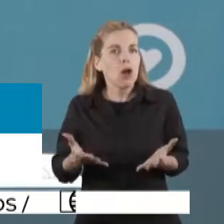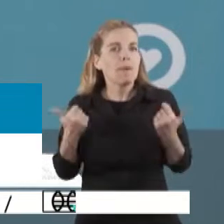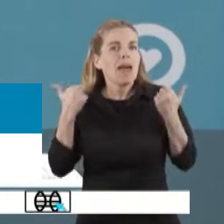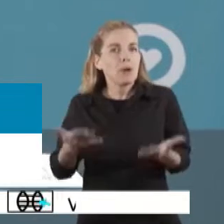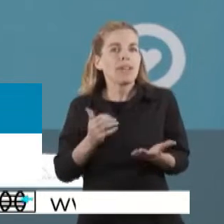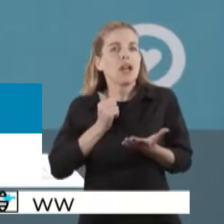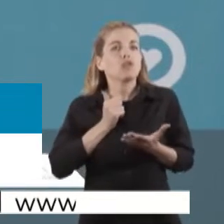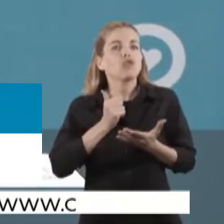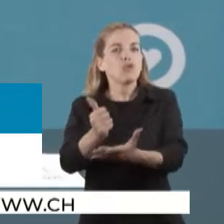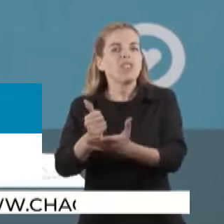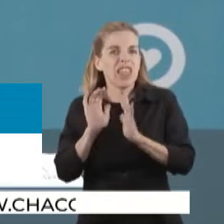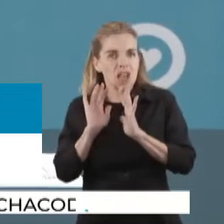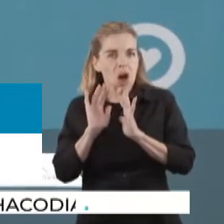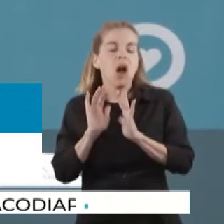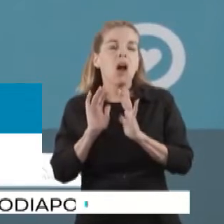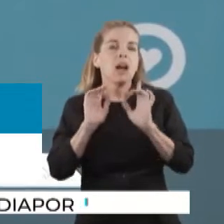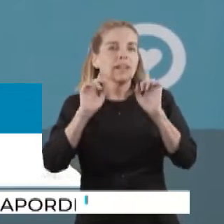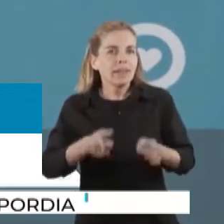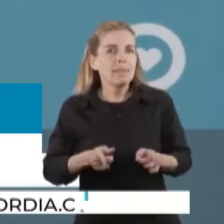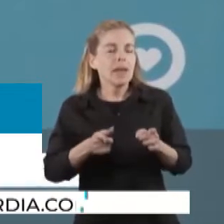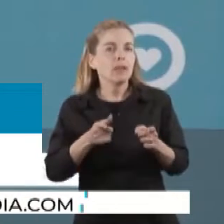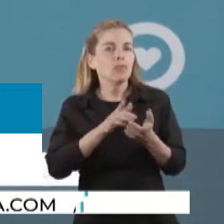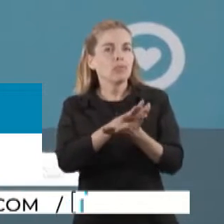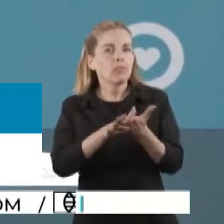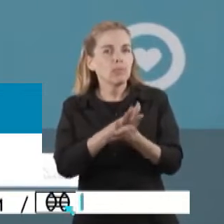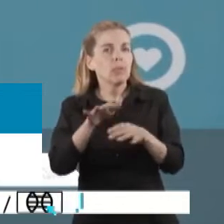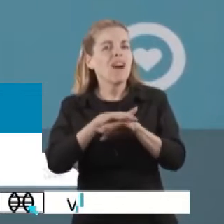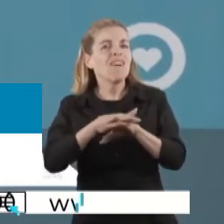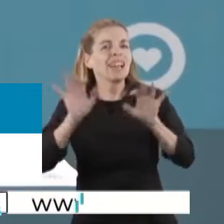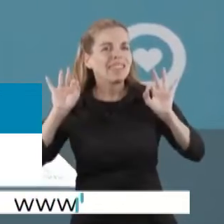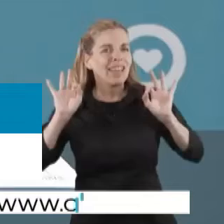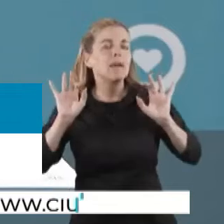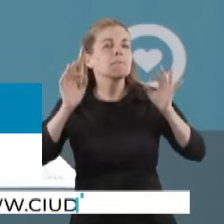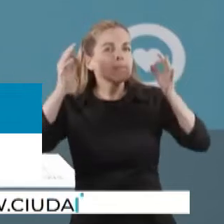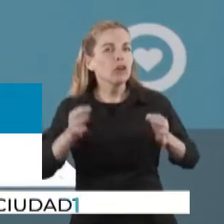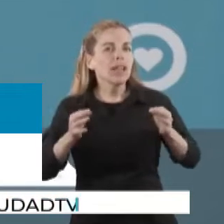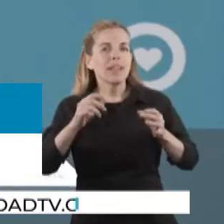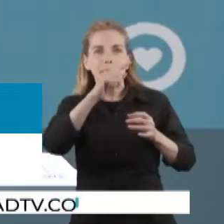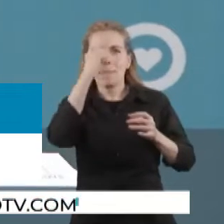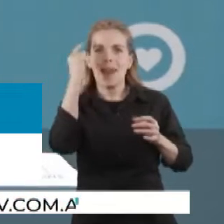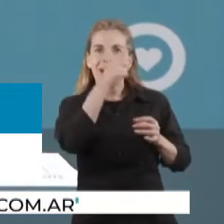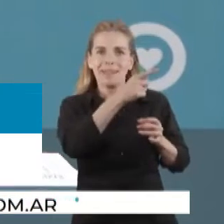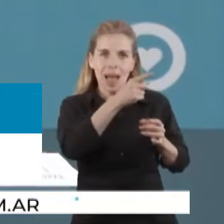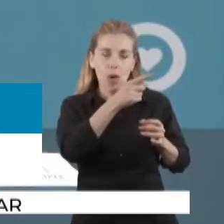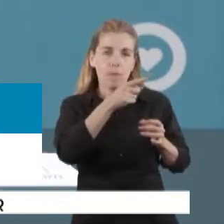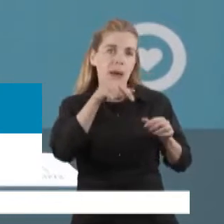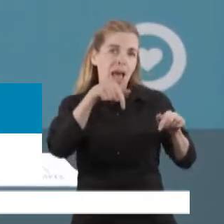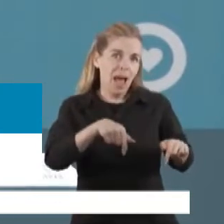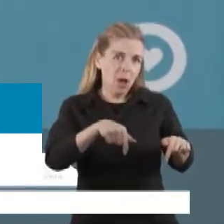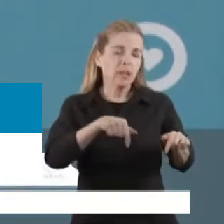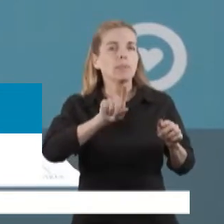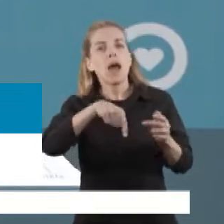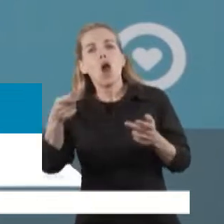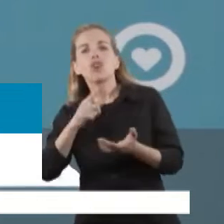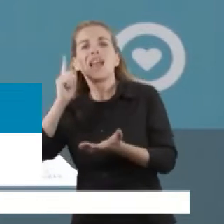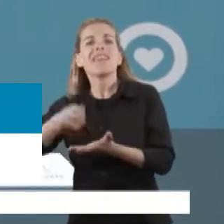subsidios, sino que también es una herramienta y la base de una gran herramienta que le puede servir al Estado a tomar otras decisiones, no solamente en el